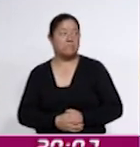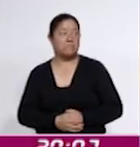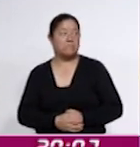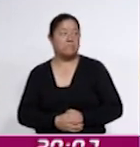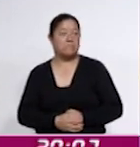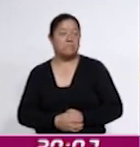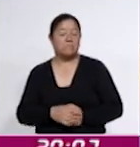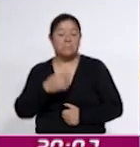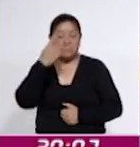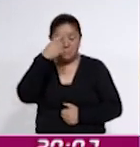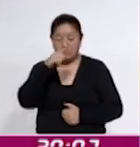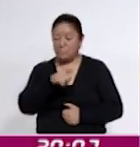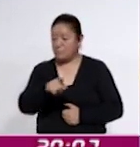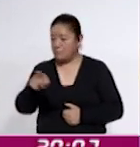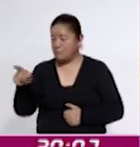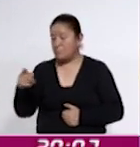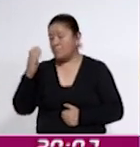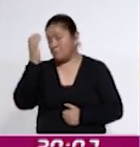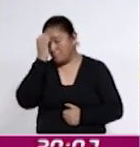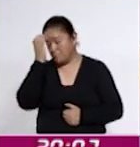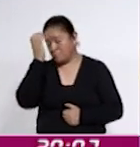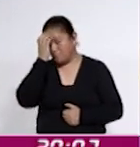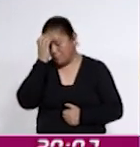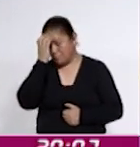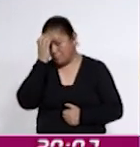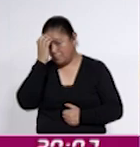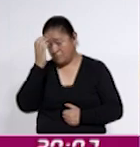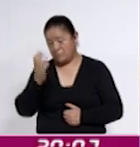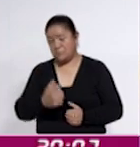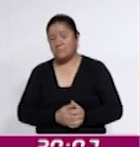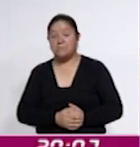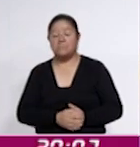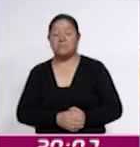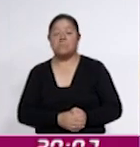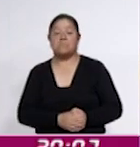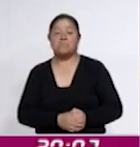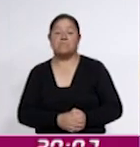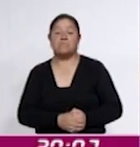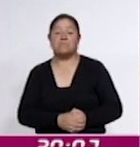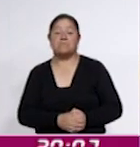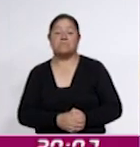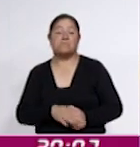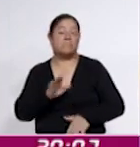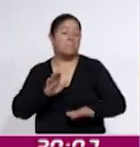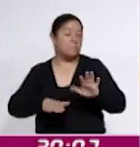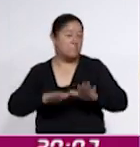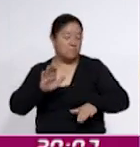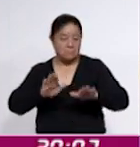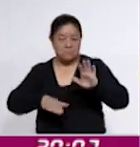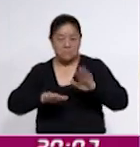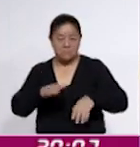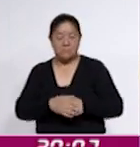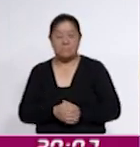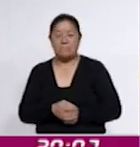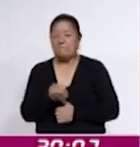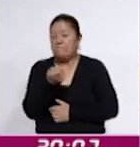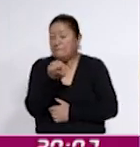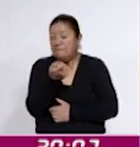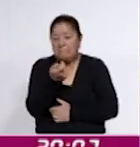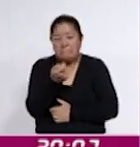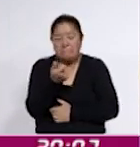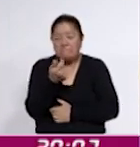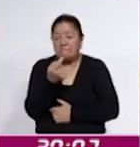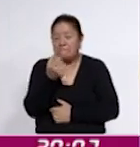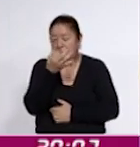conozcan y se habiliten. Muchas veces, a veces, por pequeños botoncitos, por